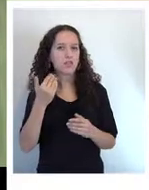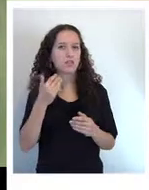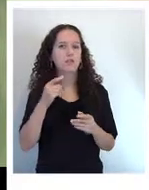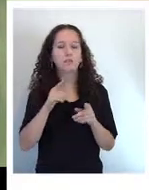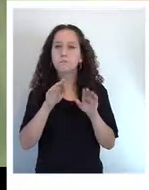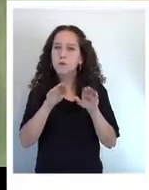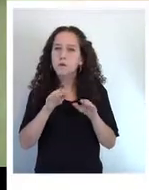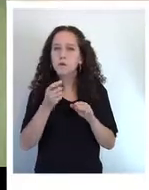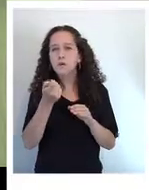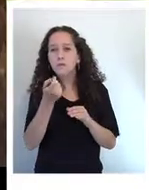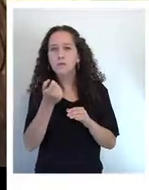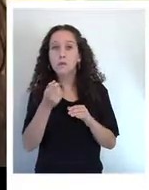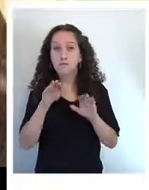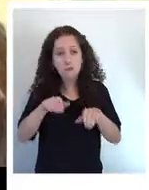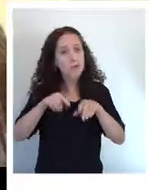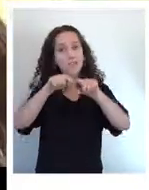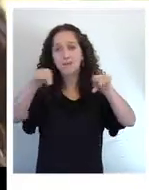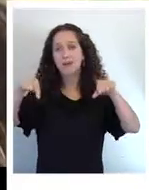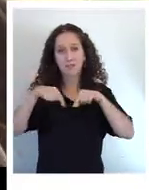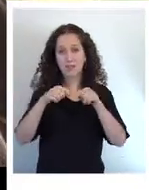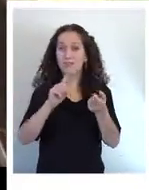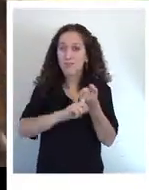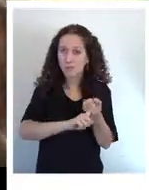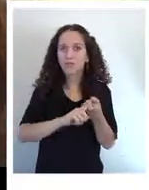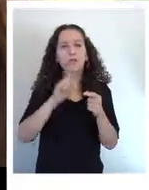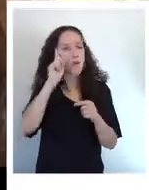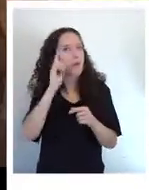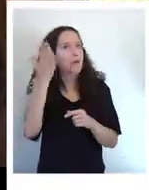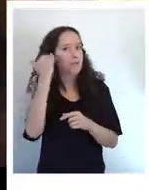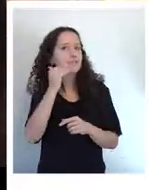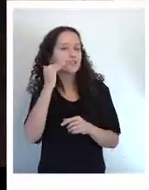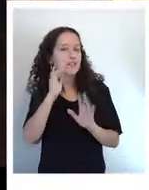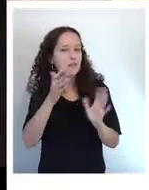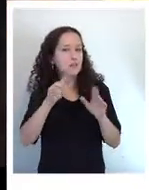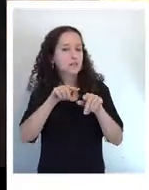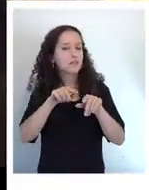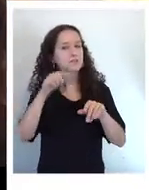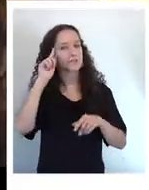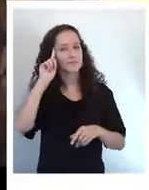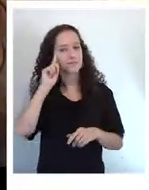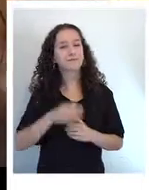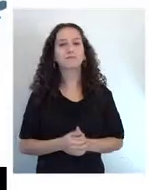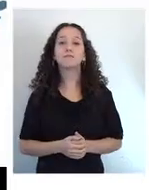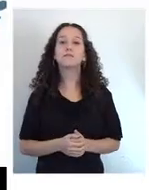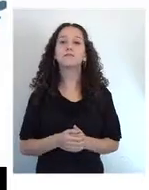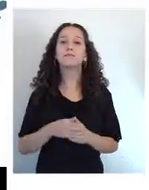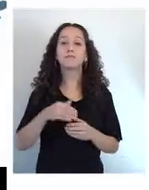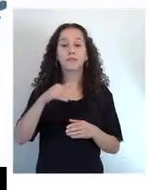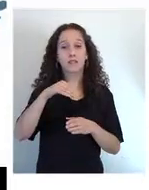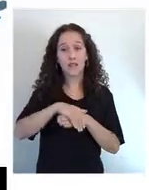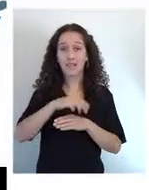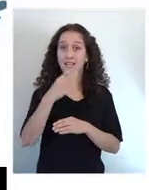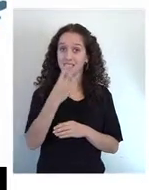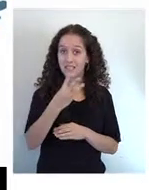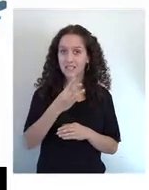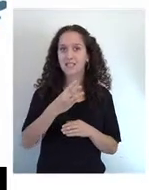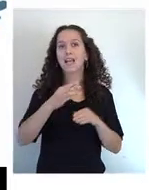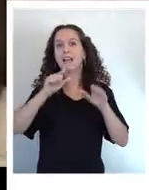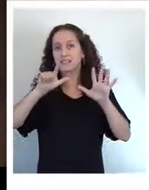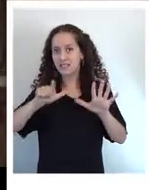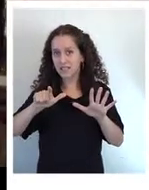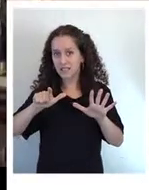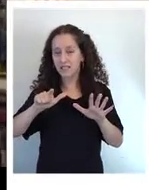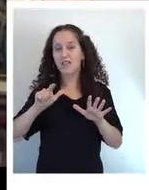15, 19 y 21 a 30 horas, con entradas a mil pesos para público general y 500 pesos para